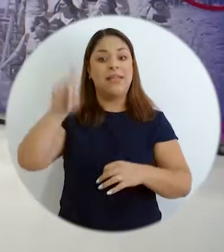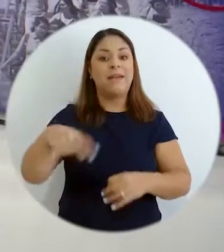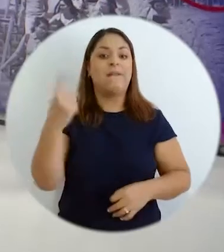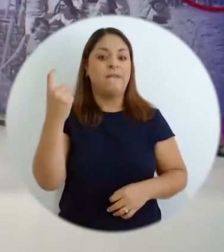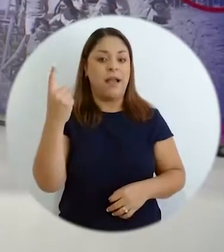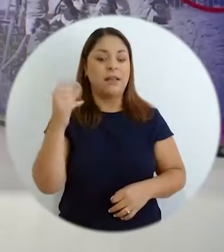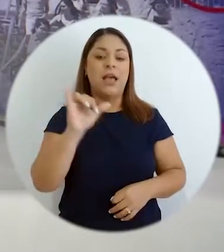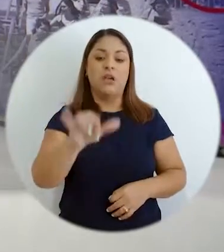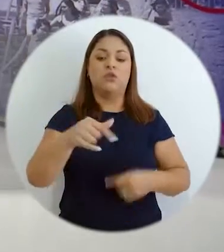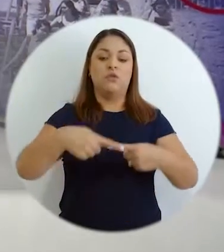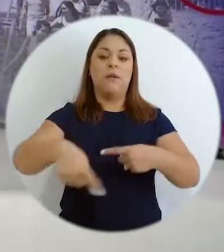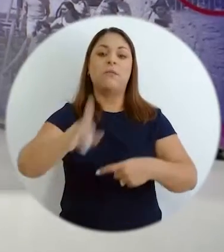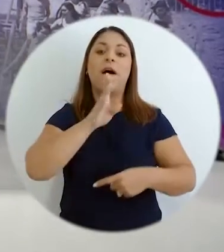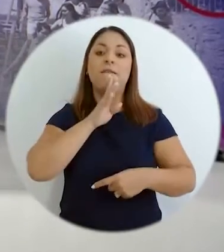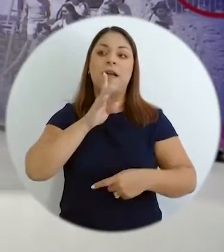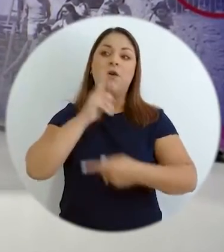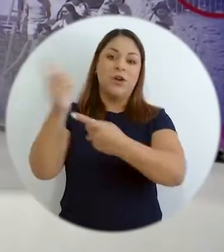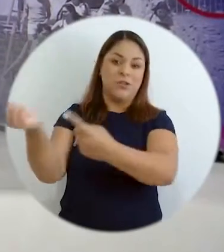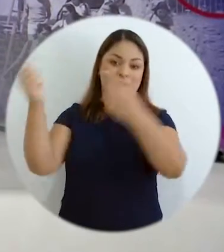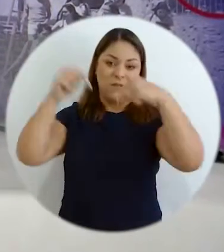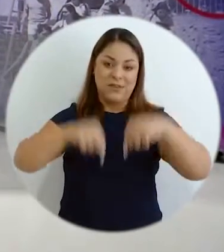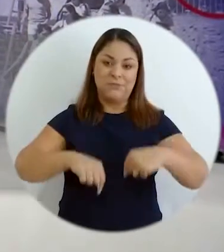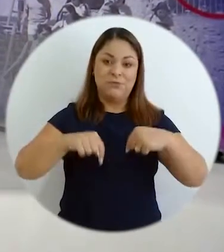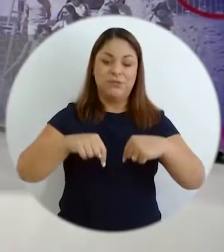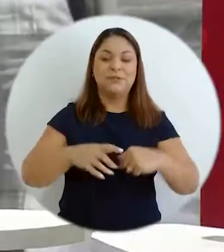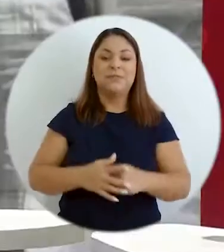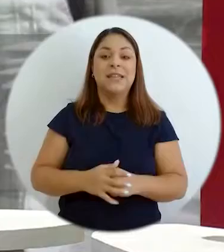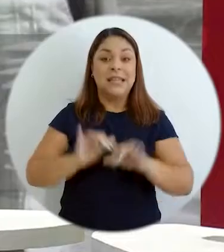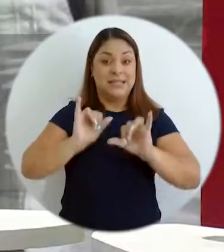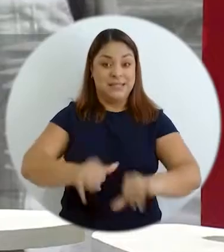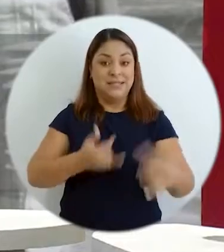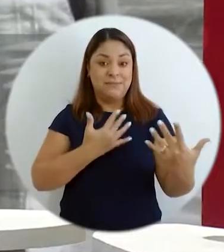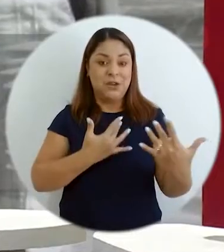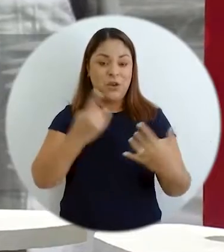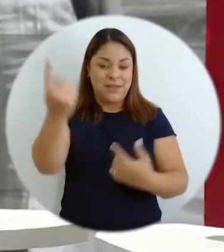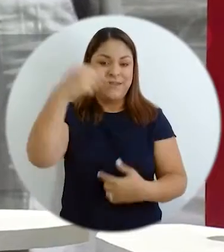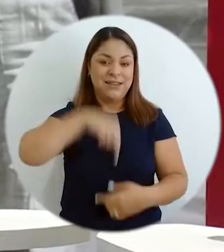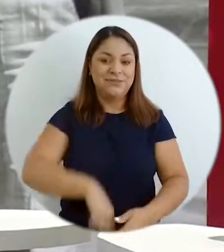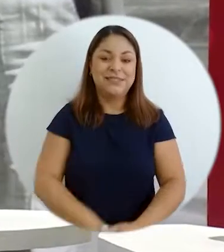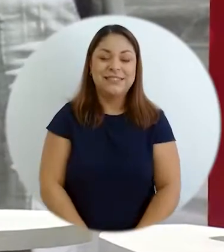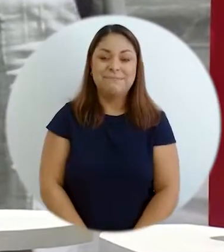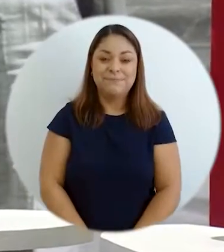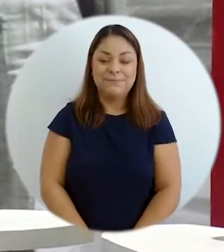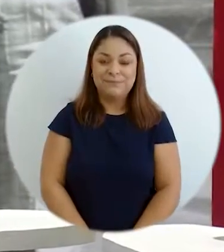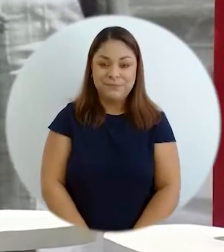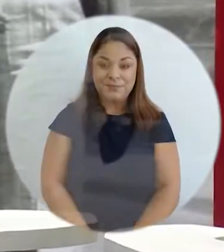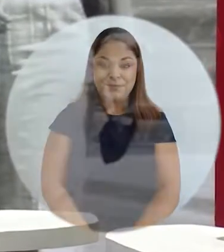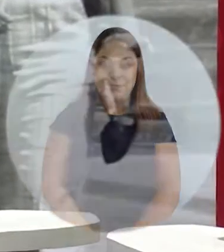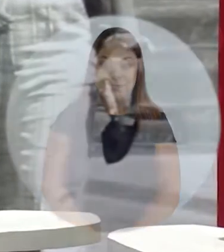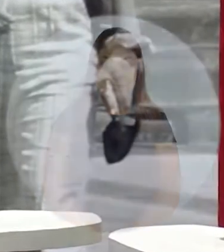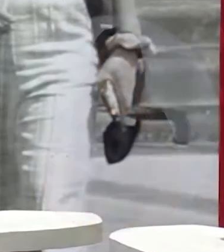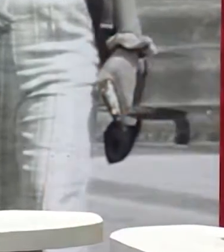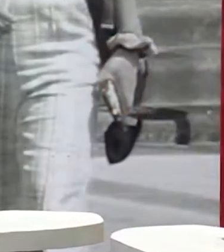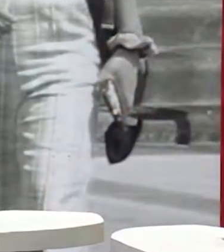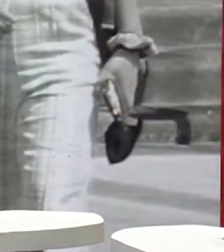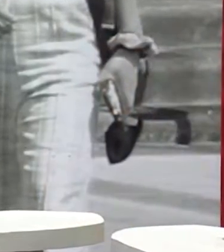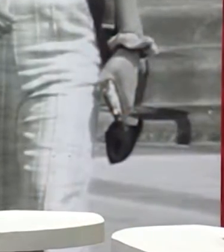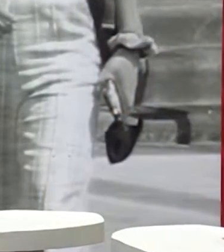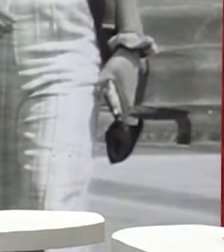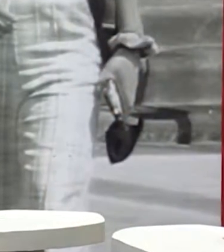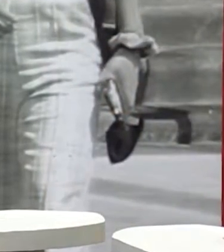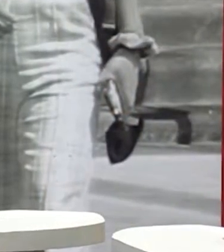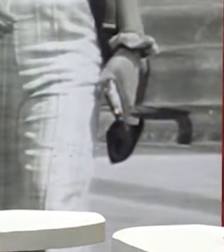Coordinaciones que nos hacen falta, de eso vamos a hablar al regresar de este bloque. Quédese con una mirada que ya volvemos.